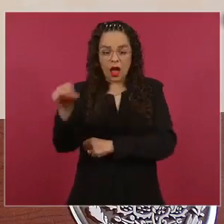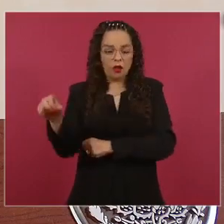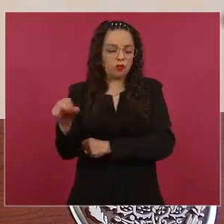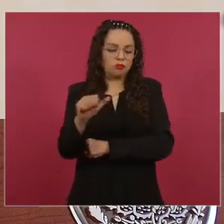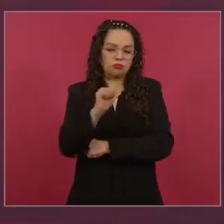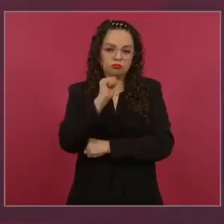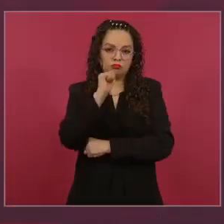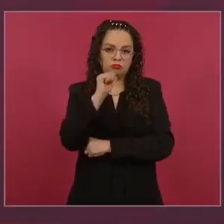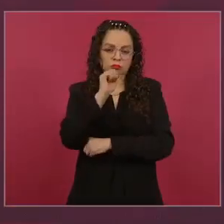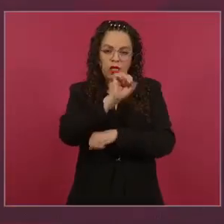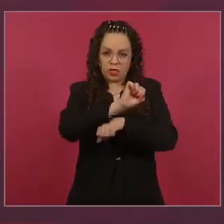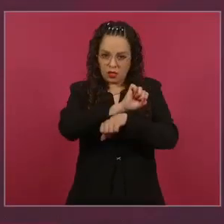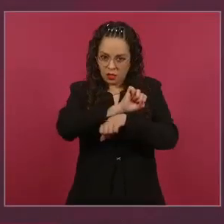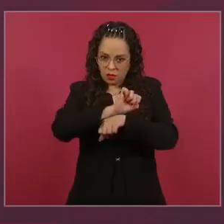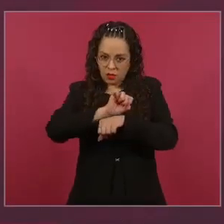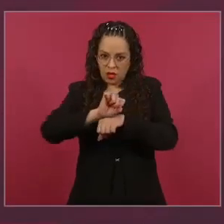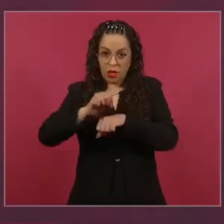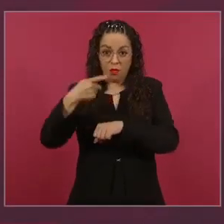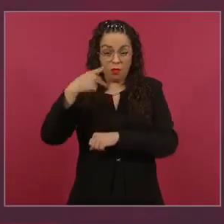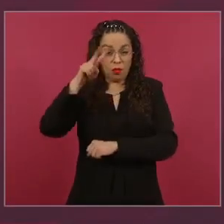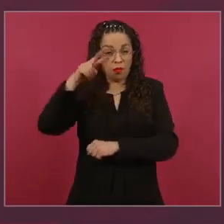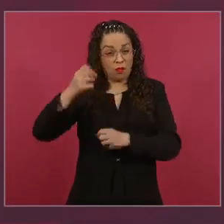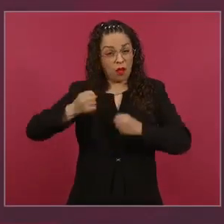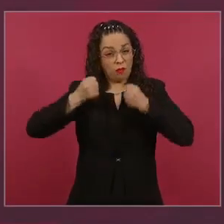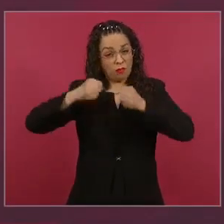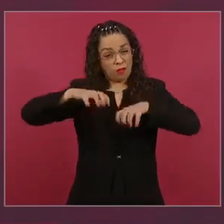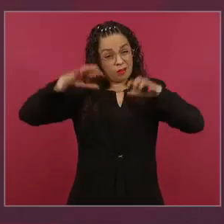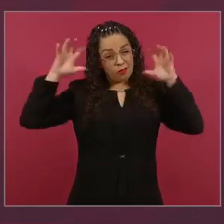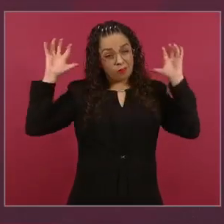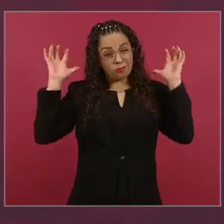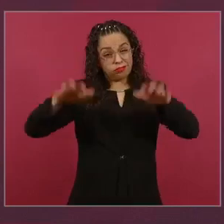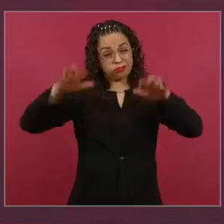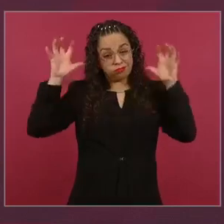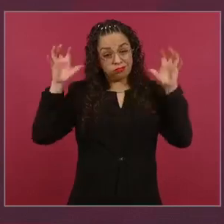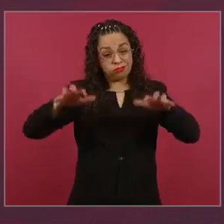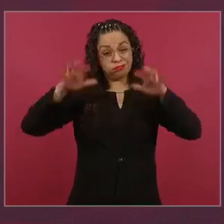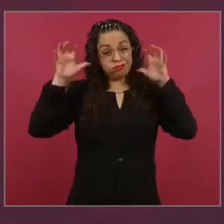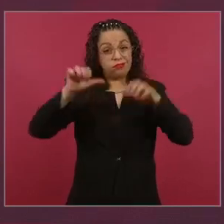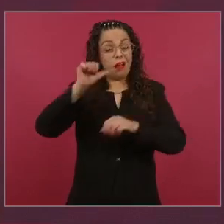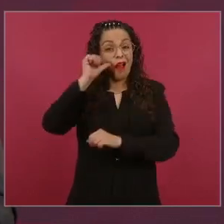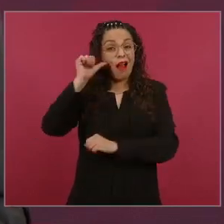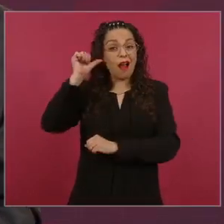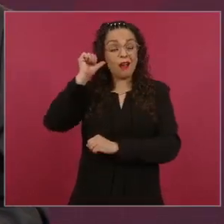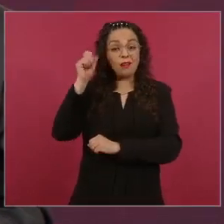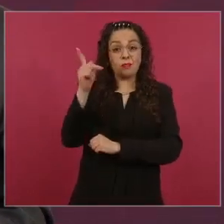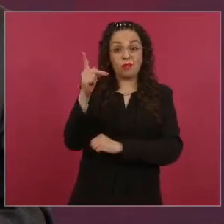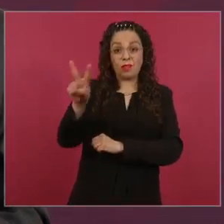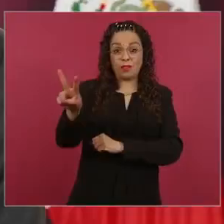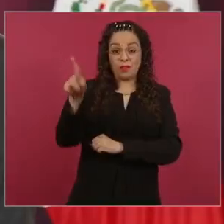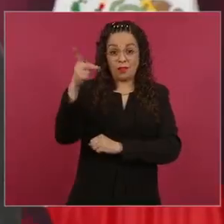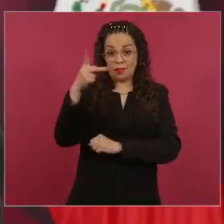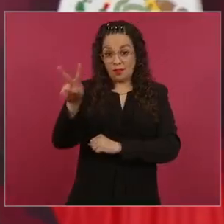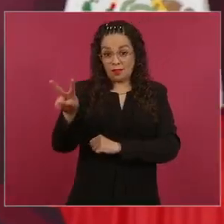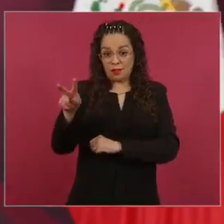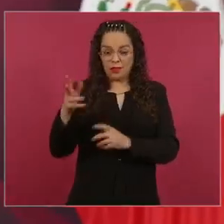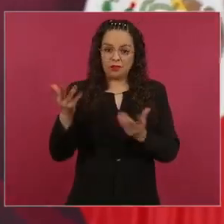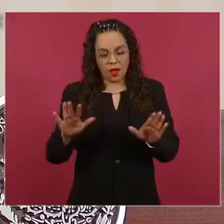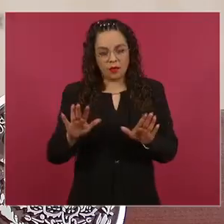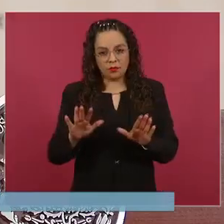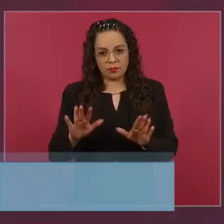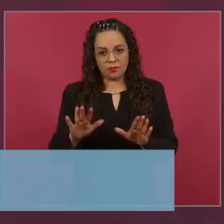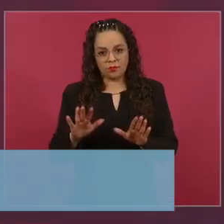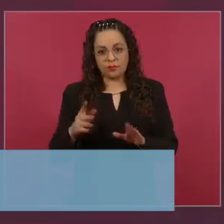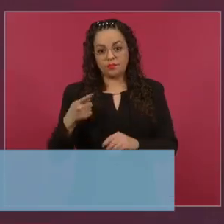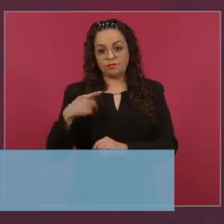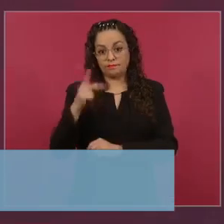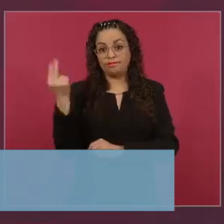regresando a la normalidad en dicho sitio. Sin embargo, se orientarán acciones para aquellos puntos donde se tienen reportes de daños.